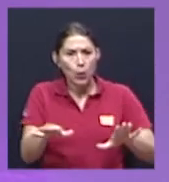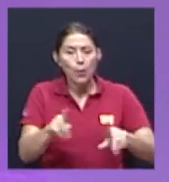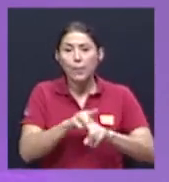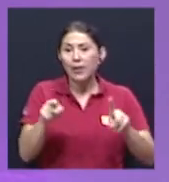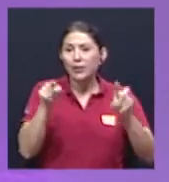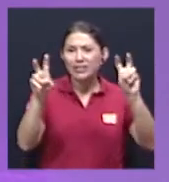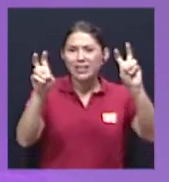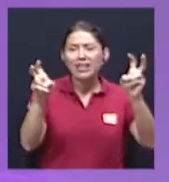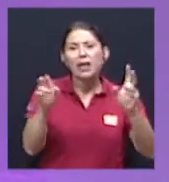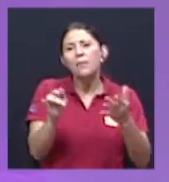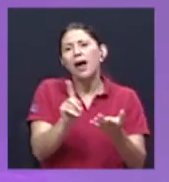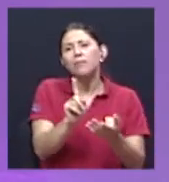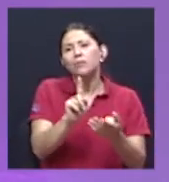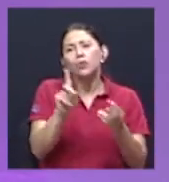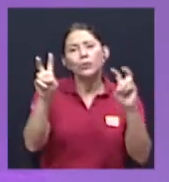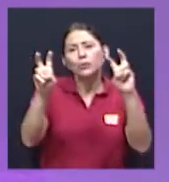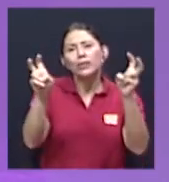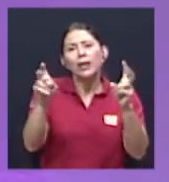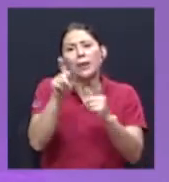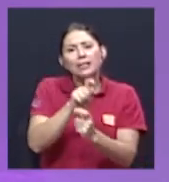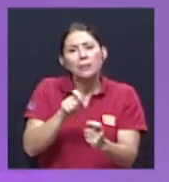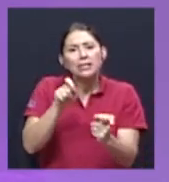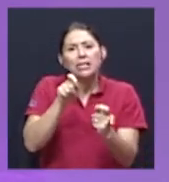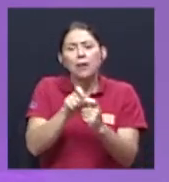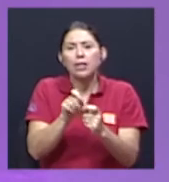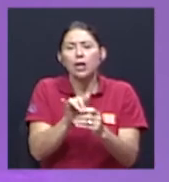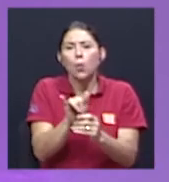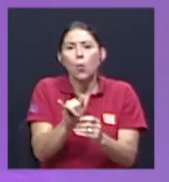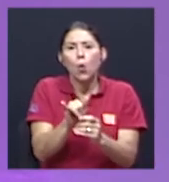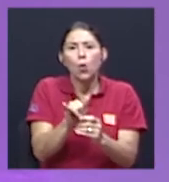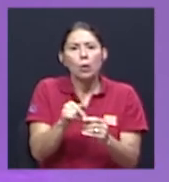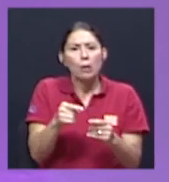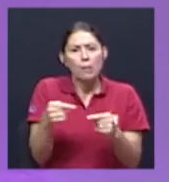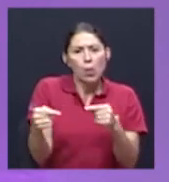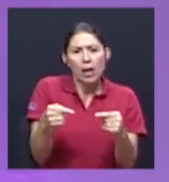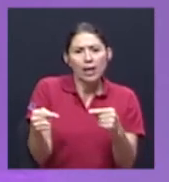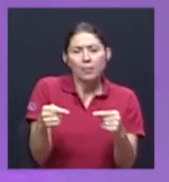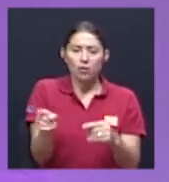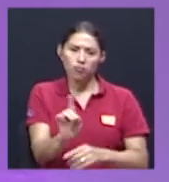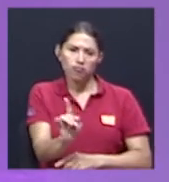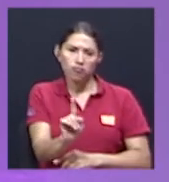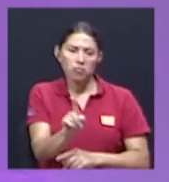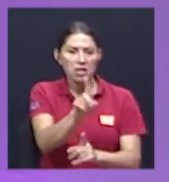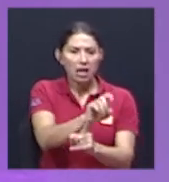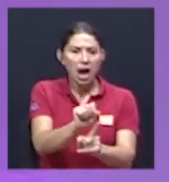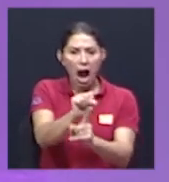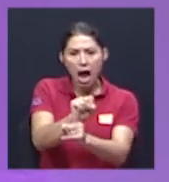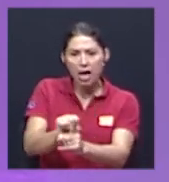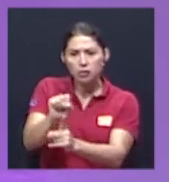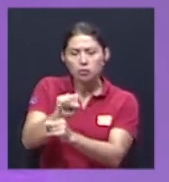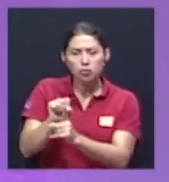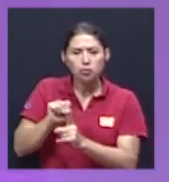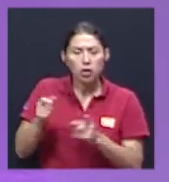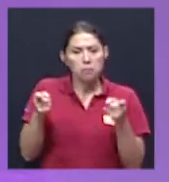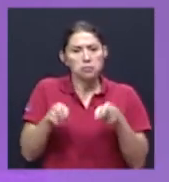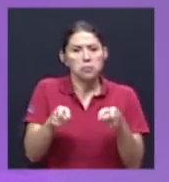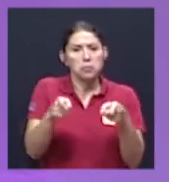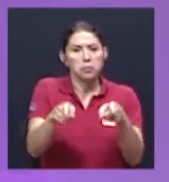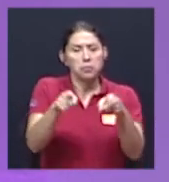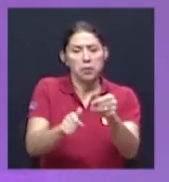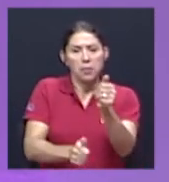decirlo no es especialmente polémico verdad son casos que en la mayoría de los países del mundo